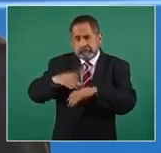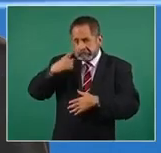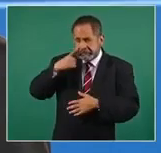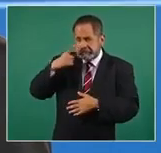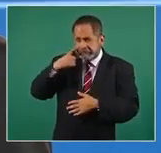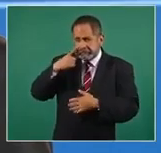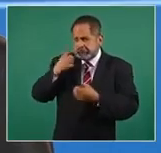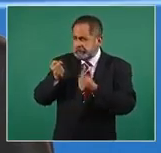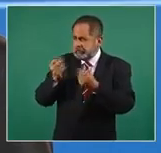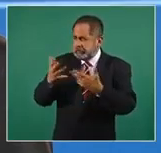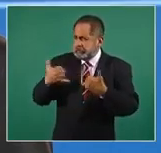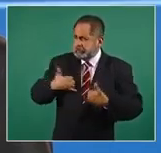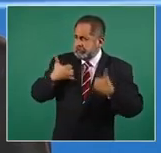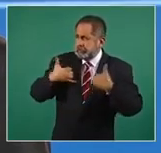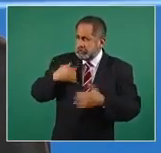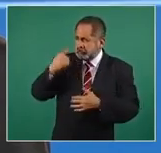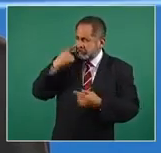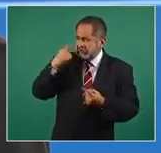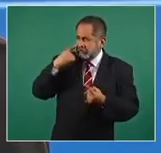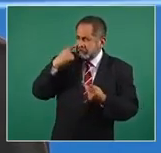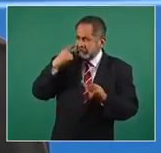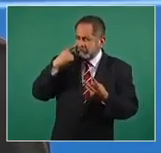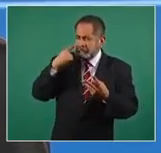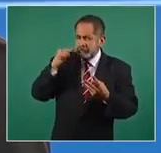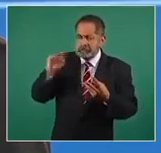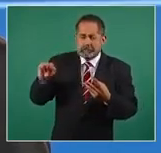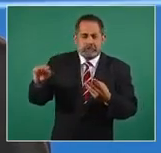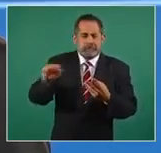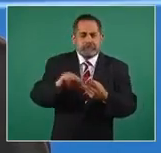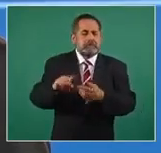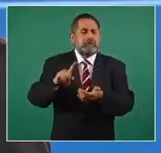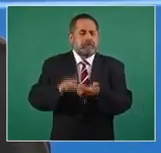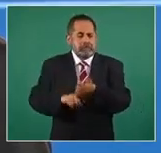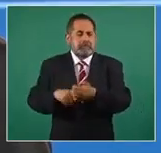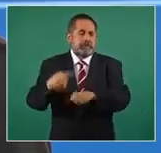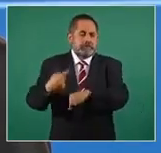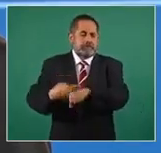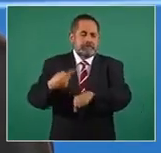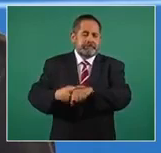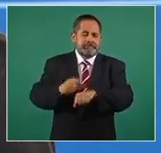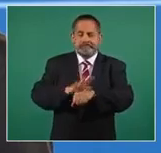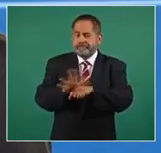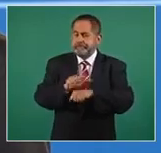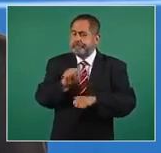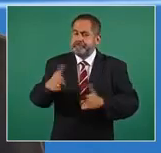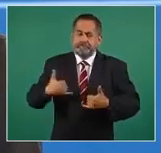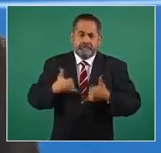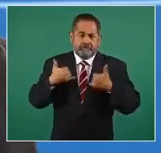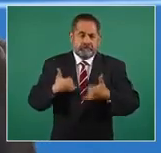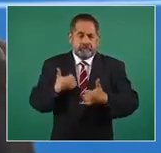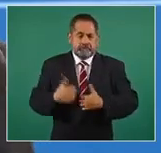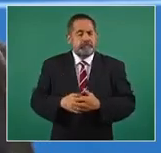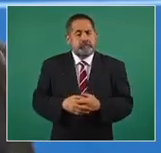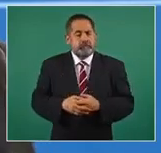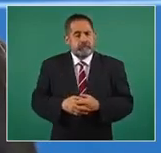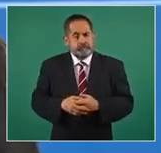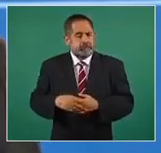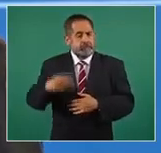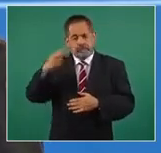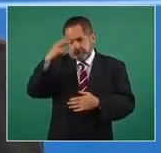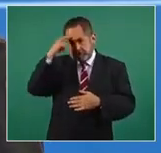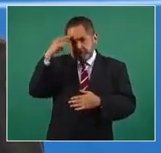conjunto de la población quien ahora es afectada es la población joven. En México tenemos ya